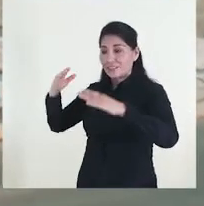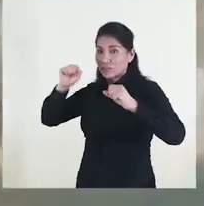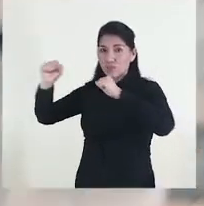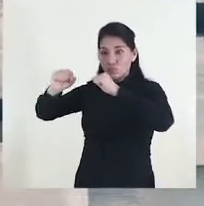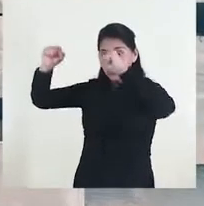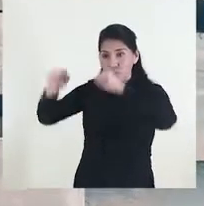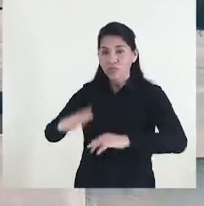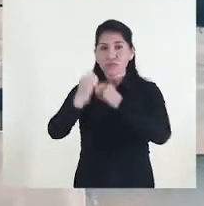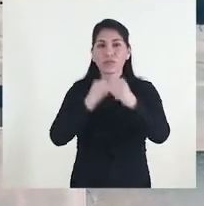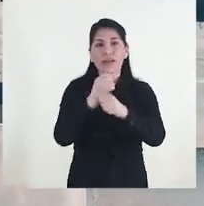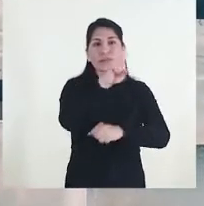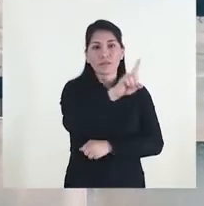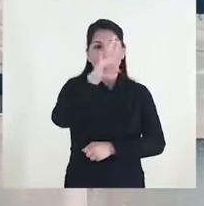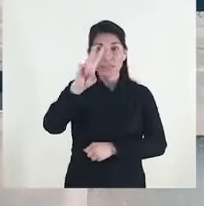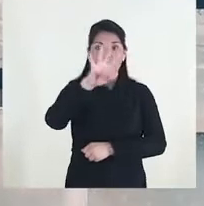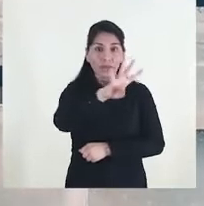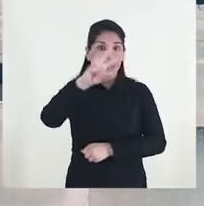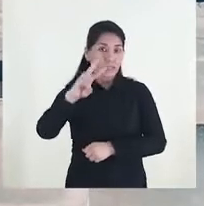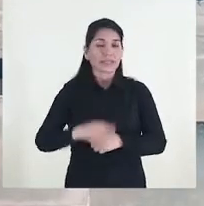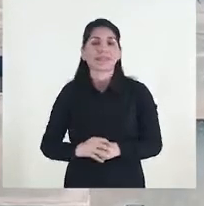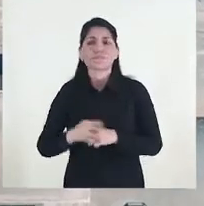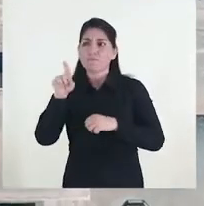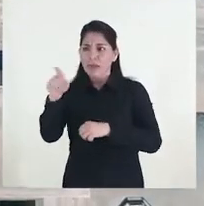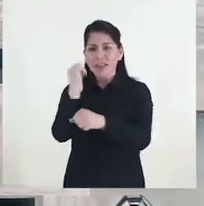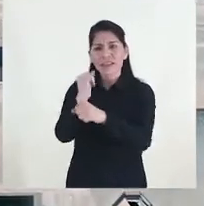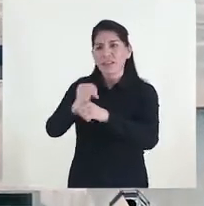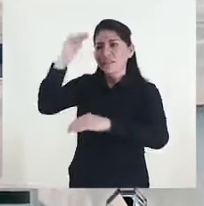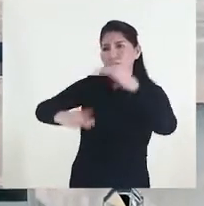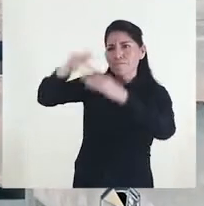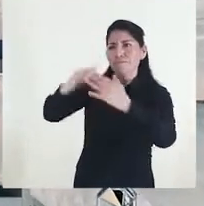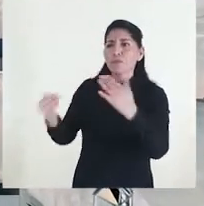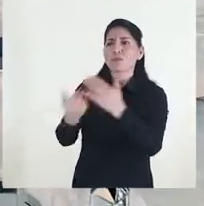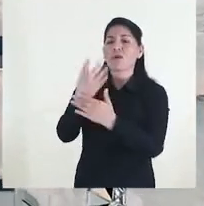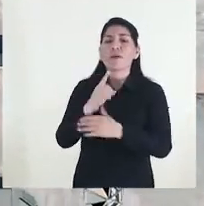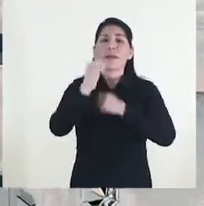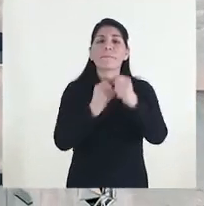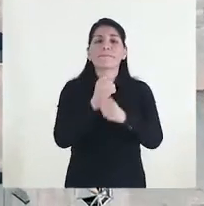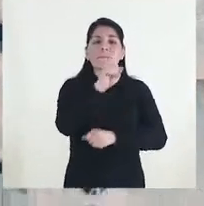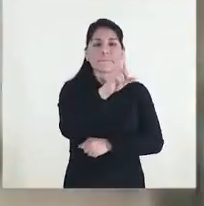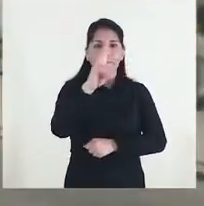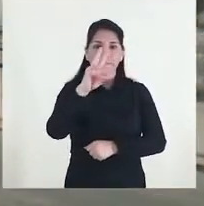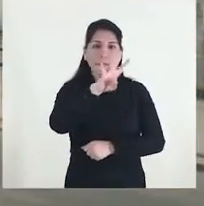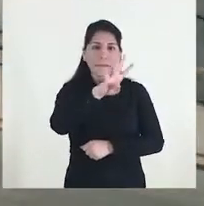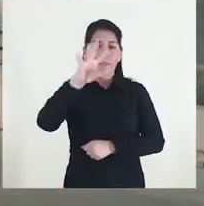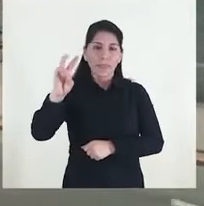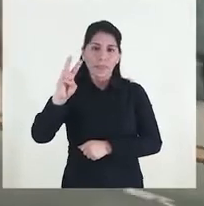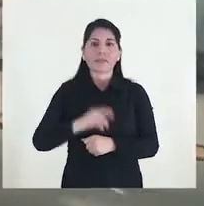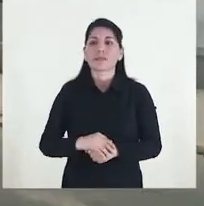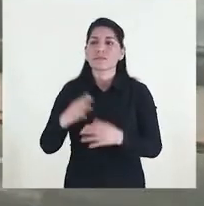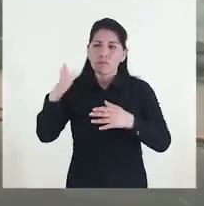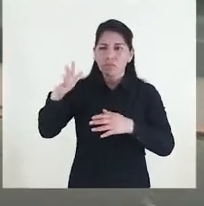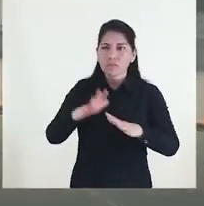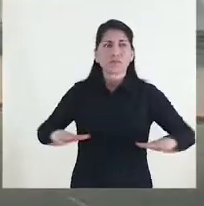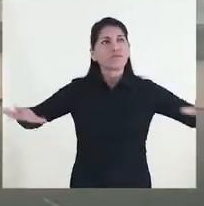posteriores al terremoto de 1746. En sí la iglesia fue reconstruida entre 1773. Está dispuesto